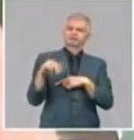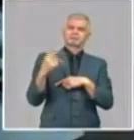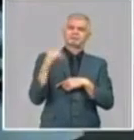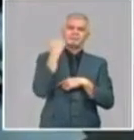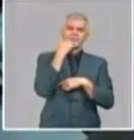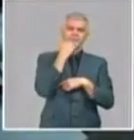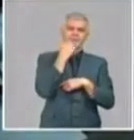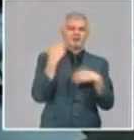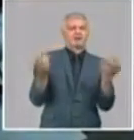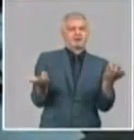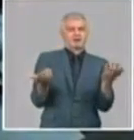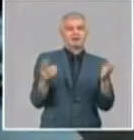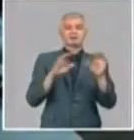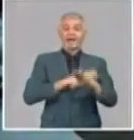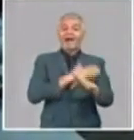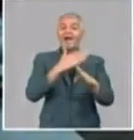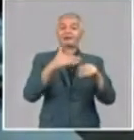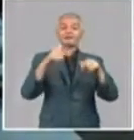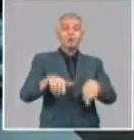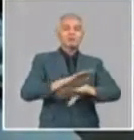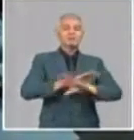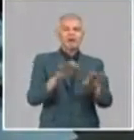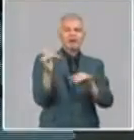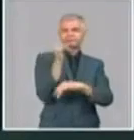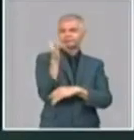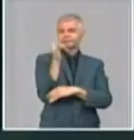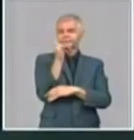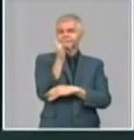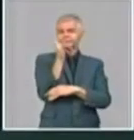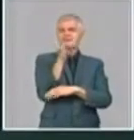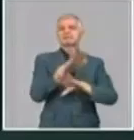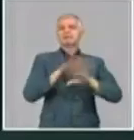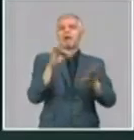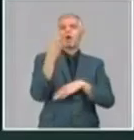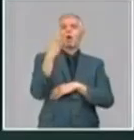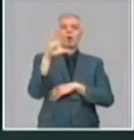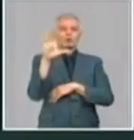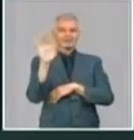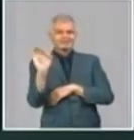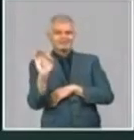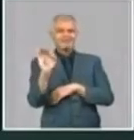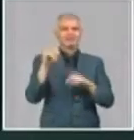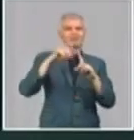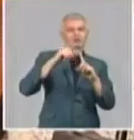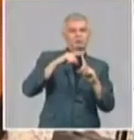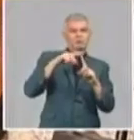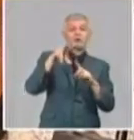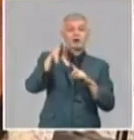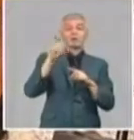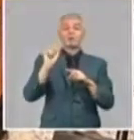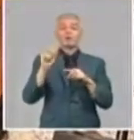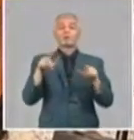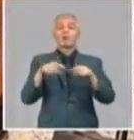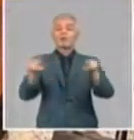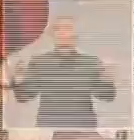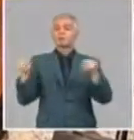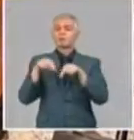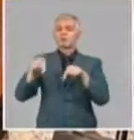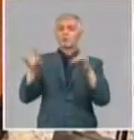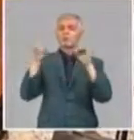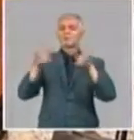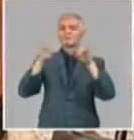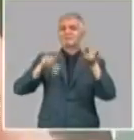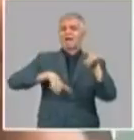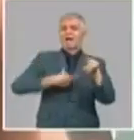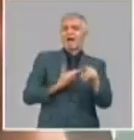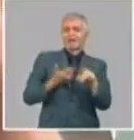actividad. Hasta el momento ya se han grabado y editado más de 80 espacios en el nuevo estudio de la Facultad de Medios Audiovisuales de la Universidad de